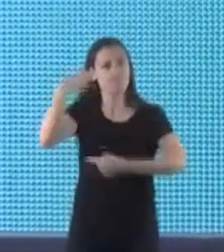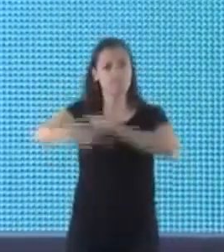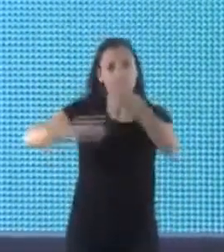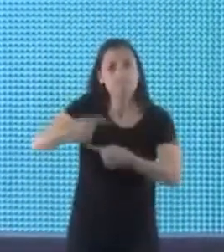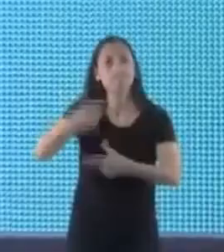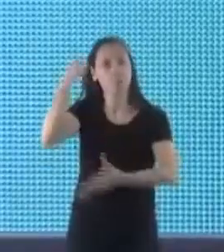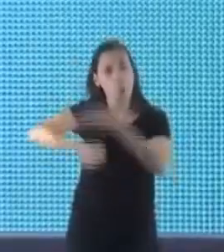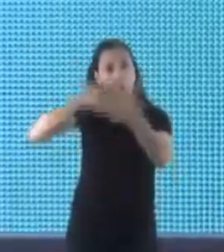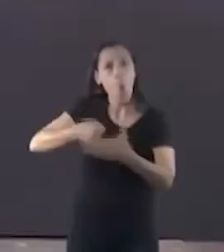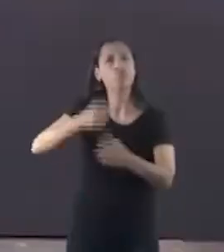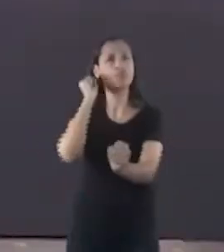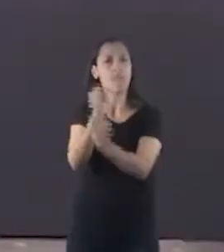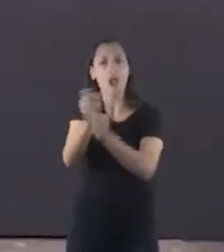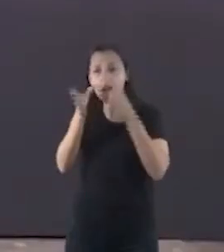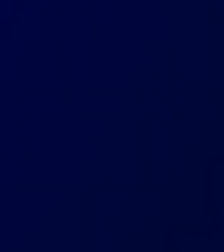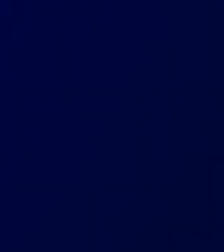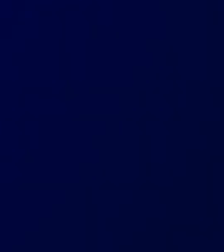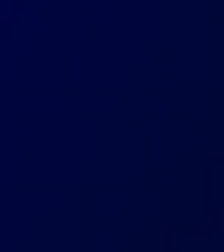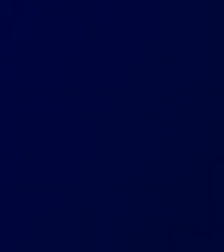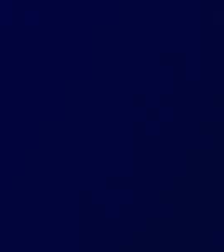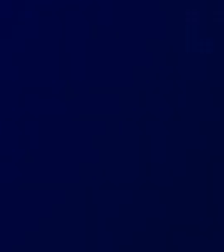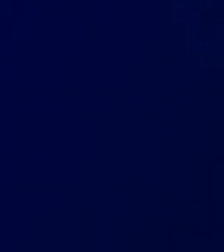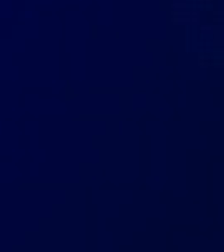de seguir trabajando para poner a la Argentina de pie.